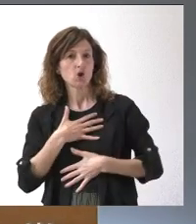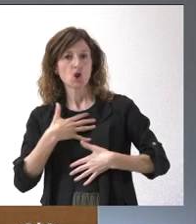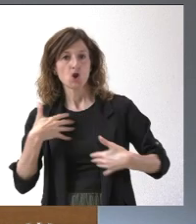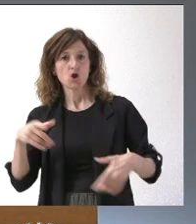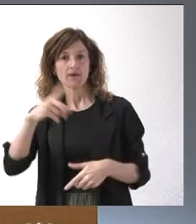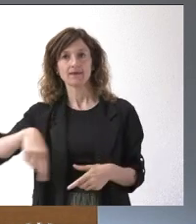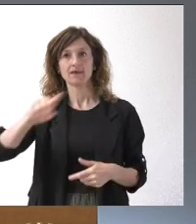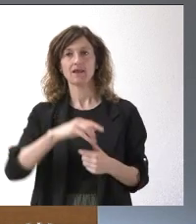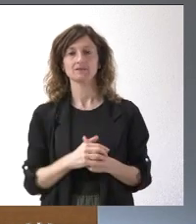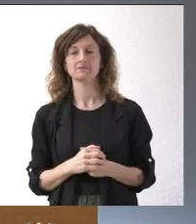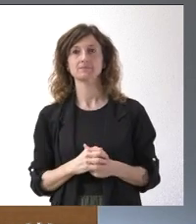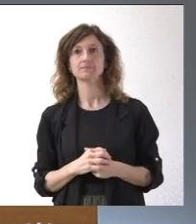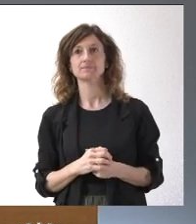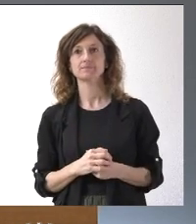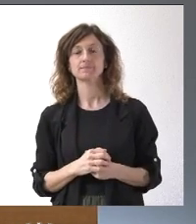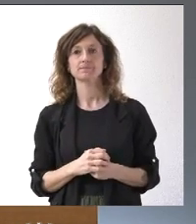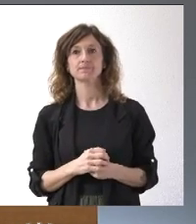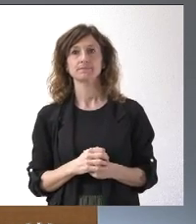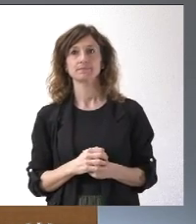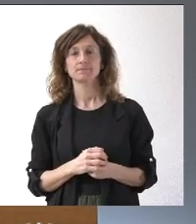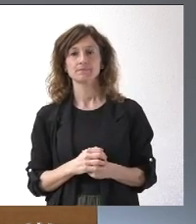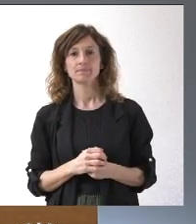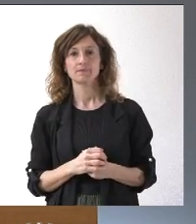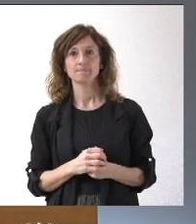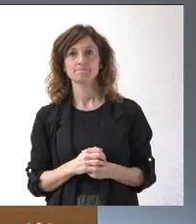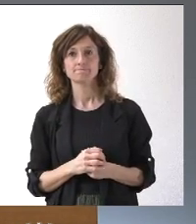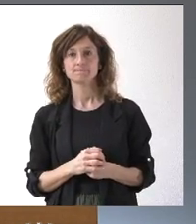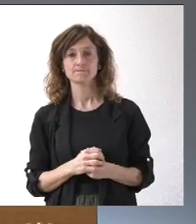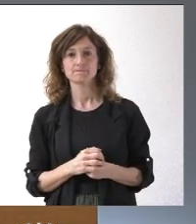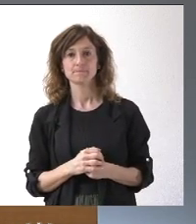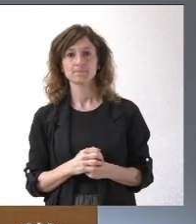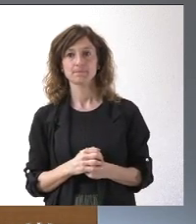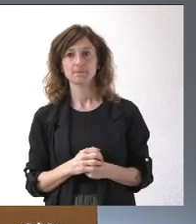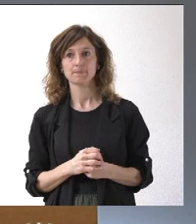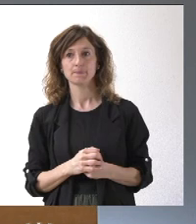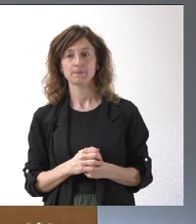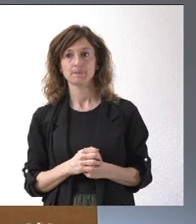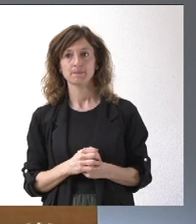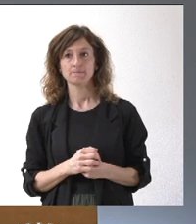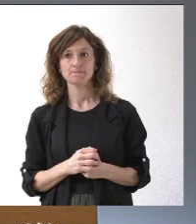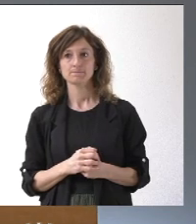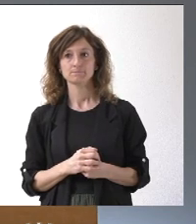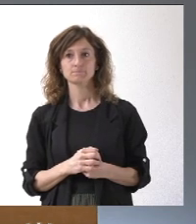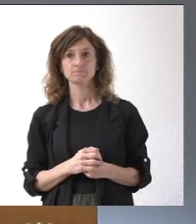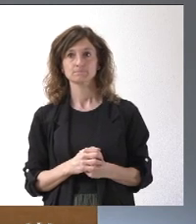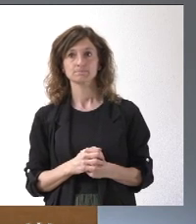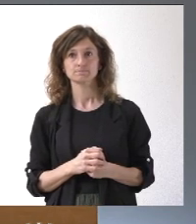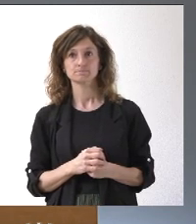formularan alguna cuestión. SEÑORA ¿Cuándo el plazo está la validación de la ley?